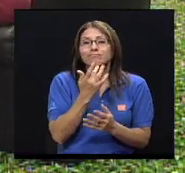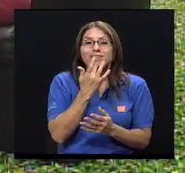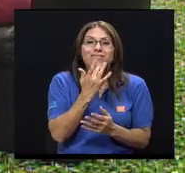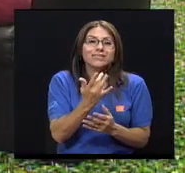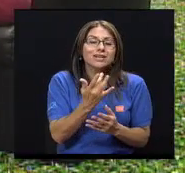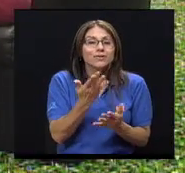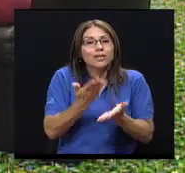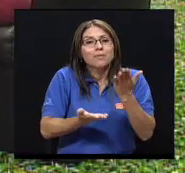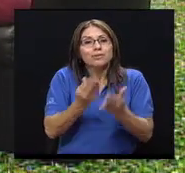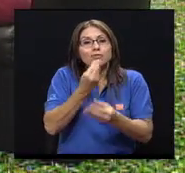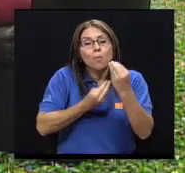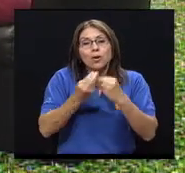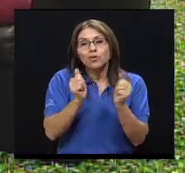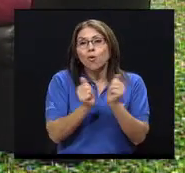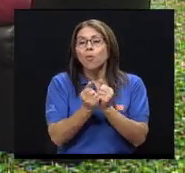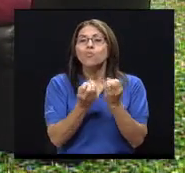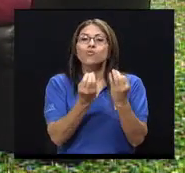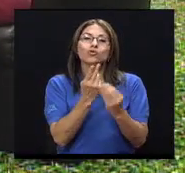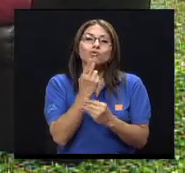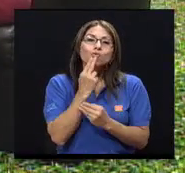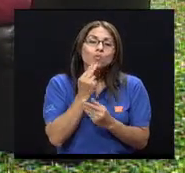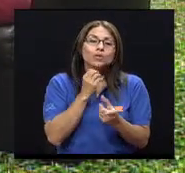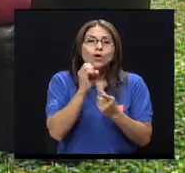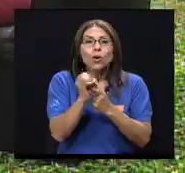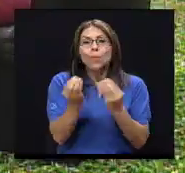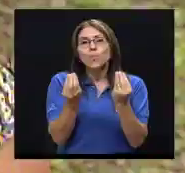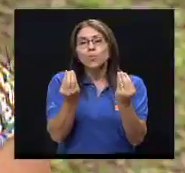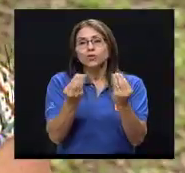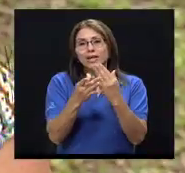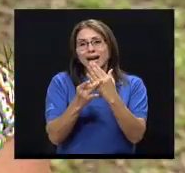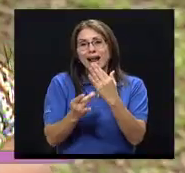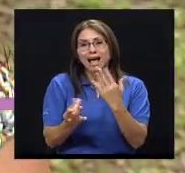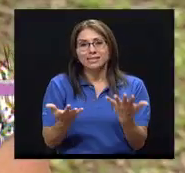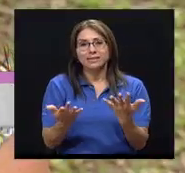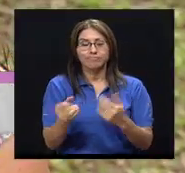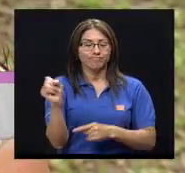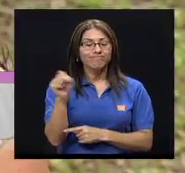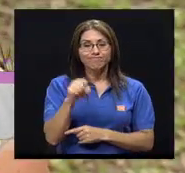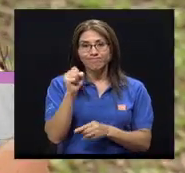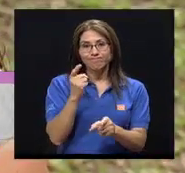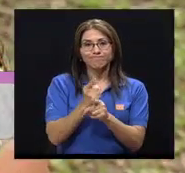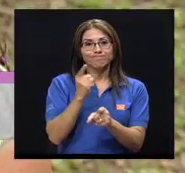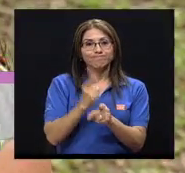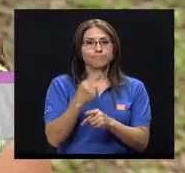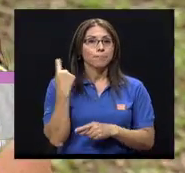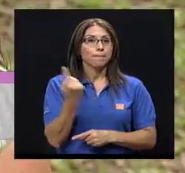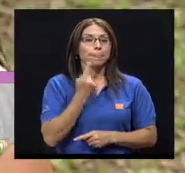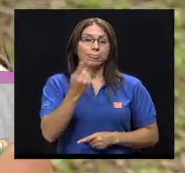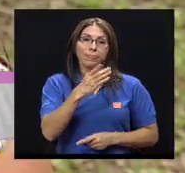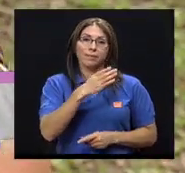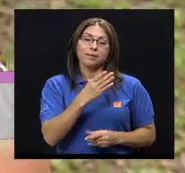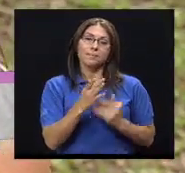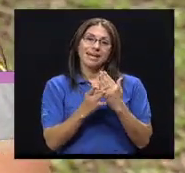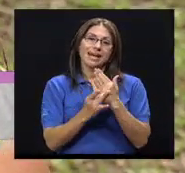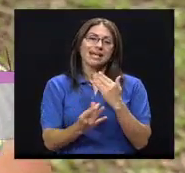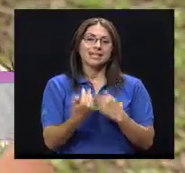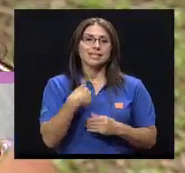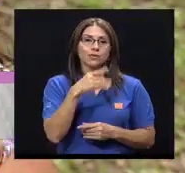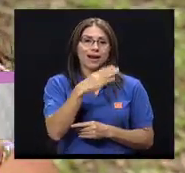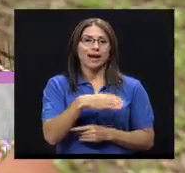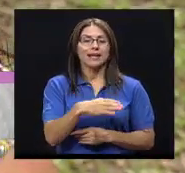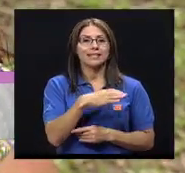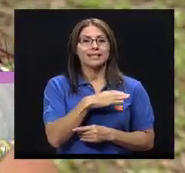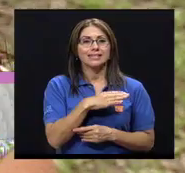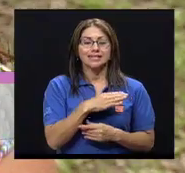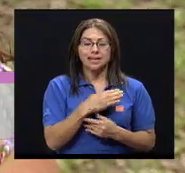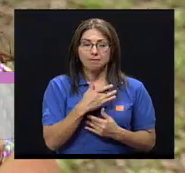mucha grasa, mucho dulce y hablemos de esto. Correcto. Siempre la grasa tiene esa característica organoléptica, si le